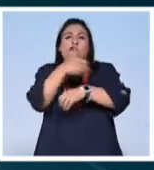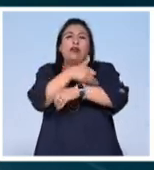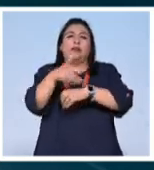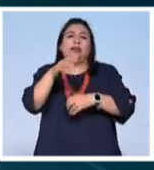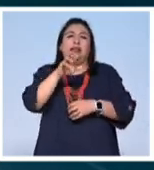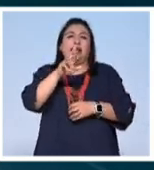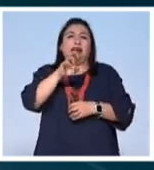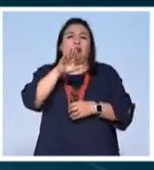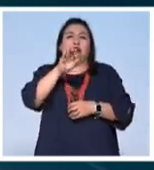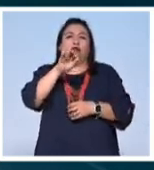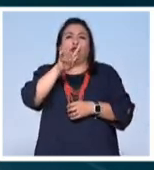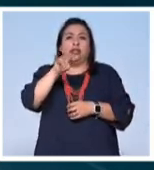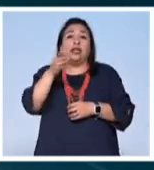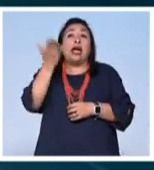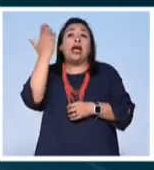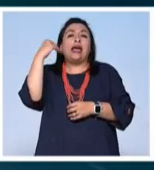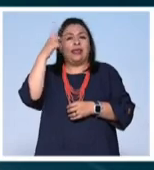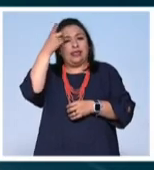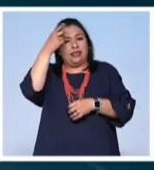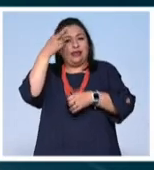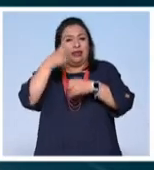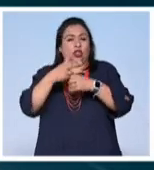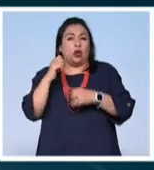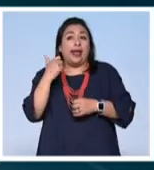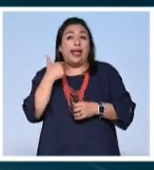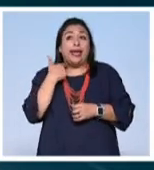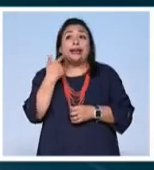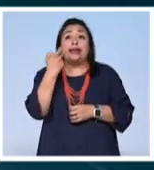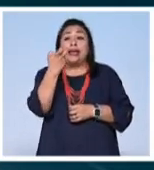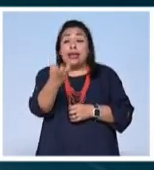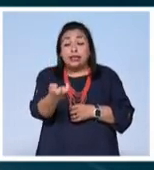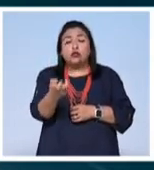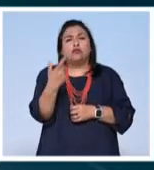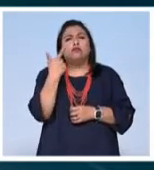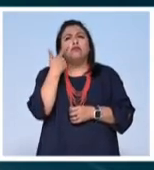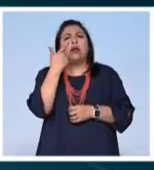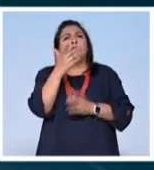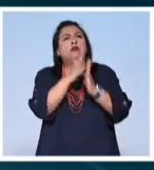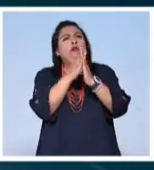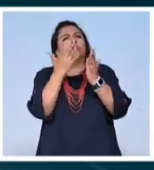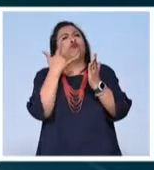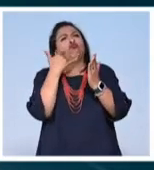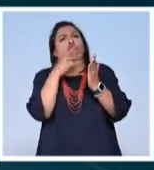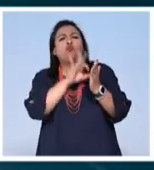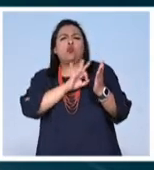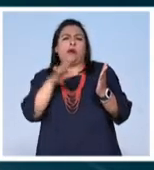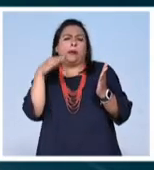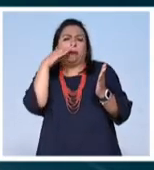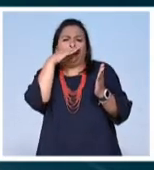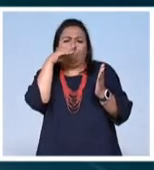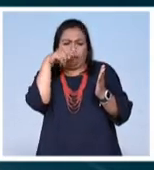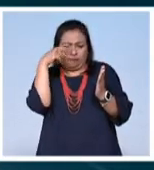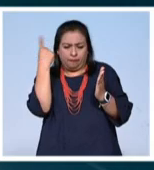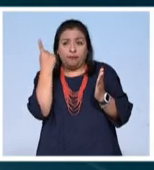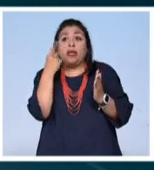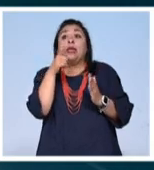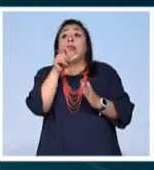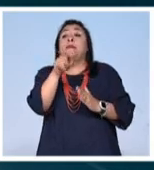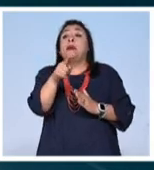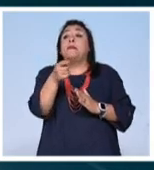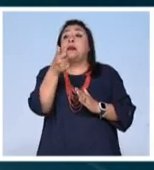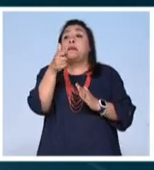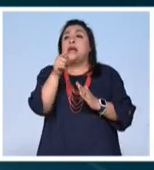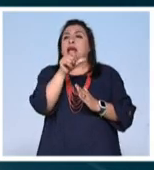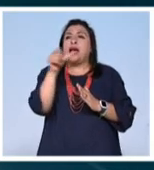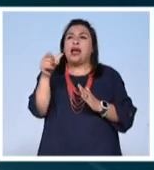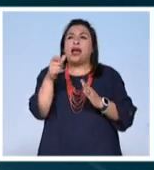Enrique Fuentes Castilla, quien fuera su director. Estos ejemplares estarán disponibles para su consulta gratuita. También se integra la primera